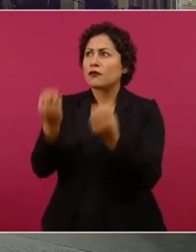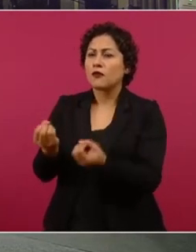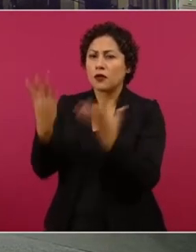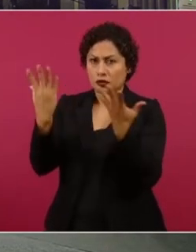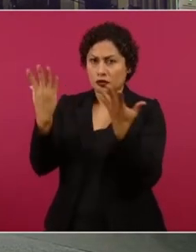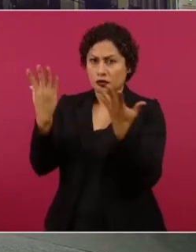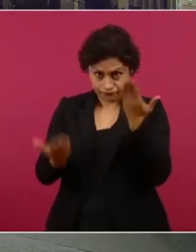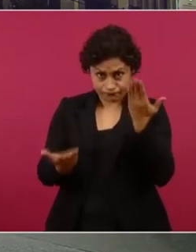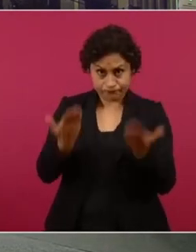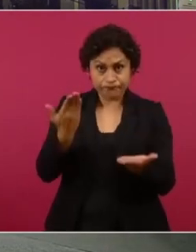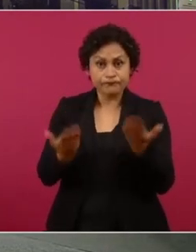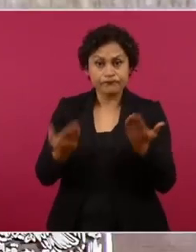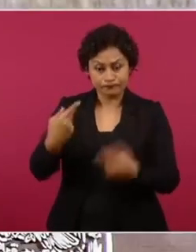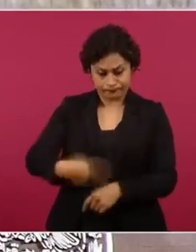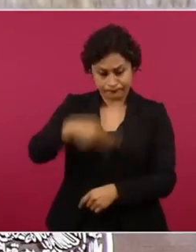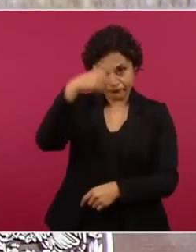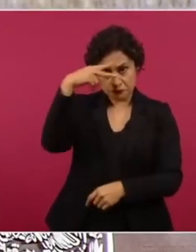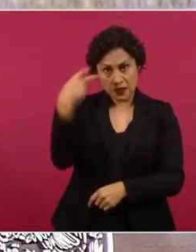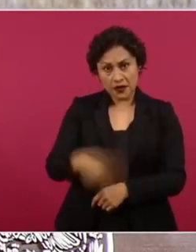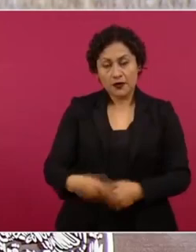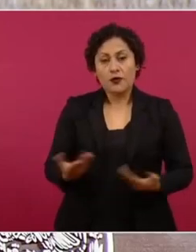y cuántos hay en México.